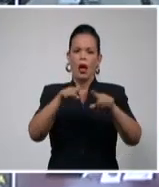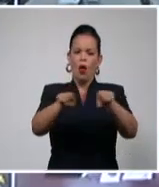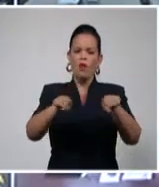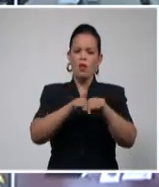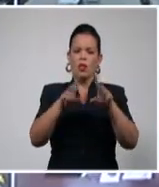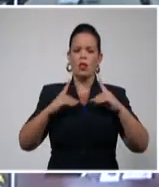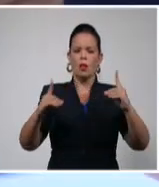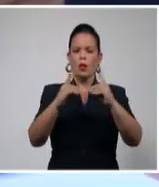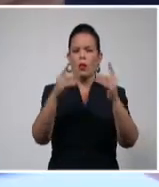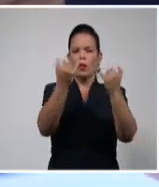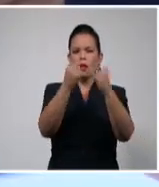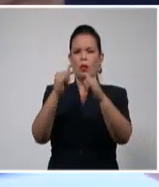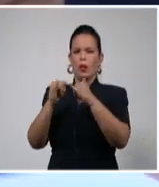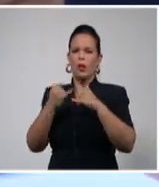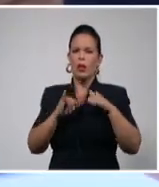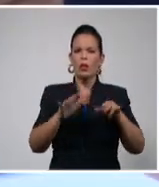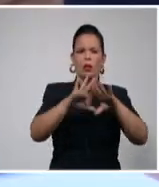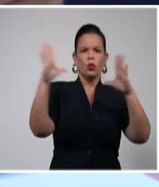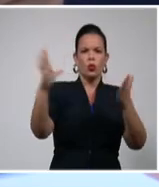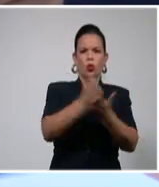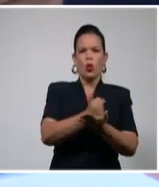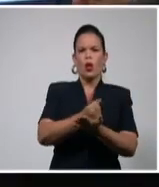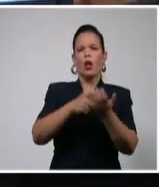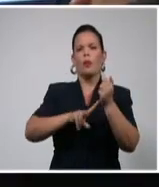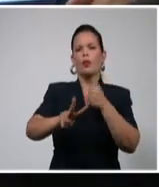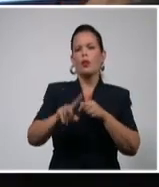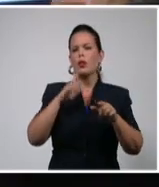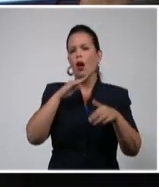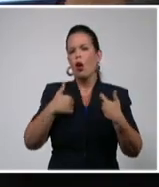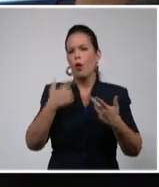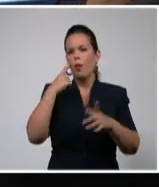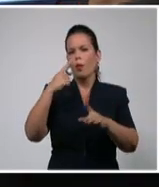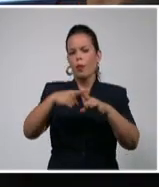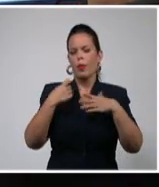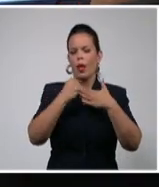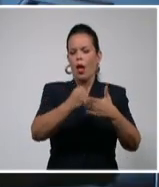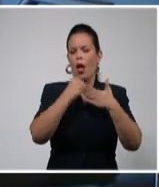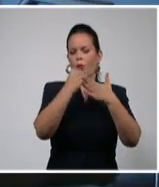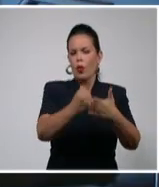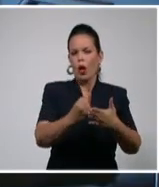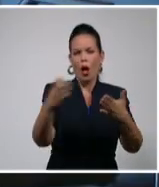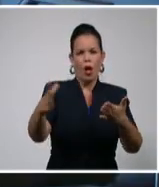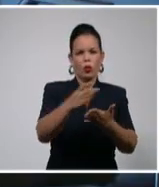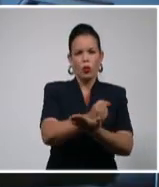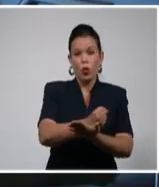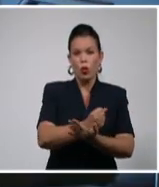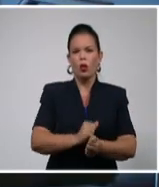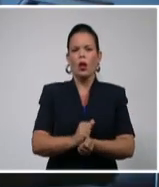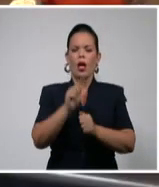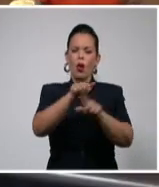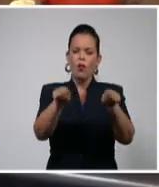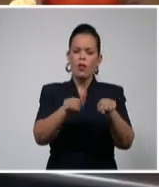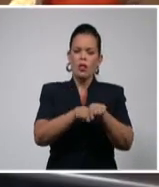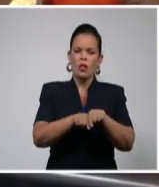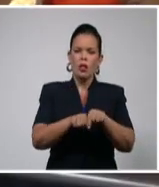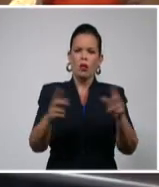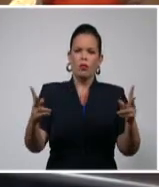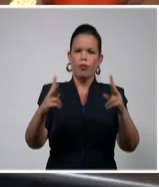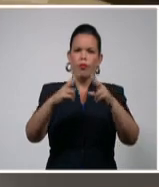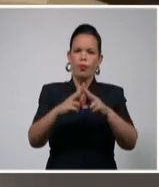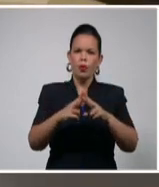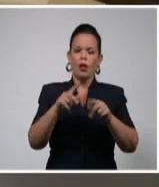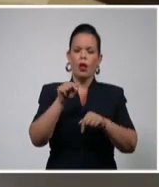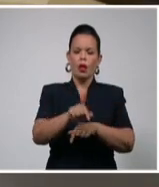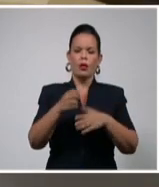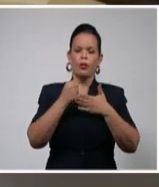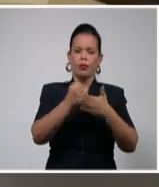misión de apoyar a este órgano, al Consejo de Estado y a sus oficinas auxiliares en sus relaciones con los órganos locales del Poder